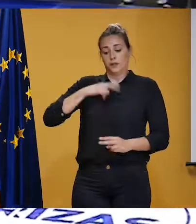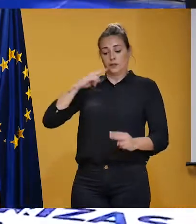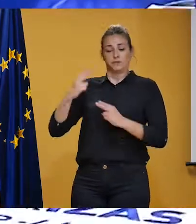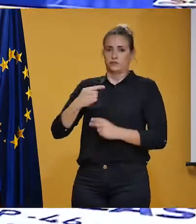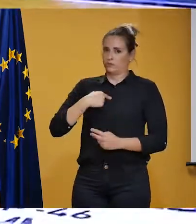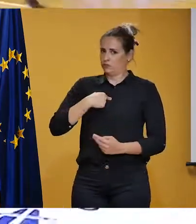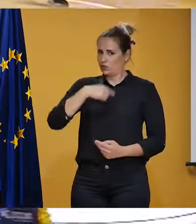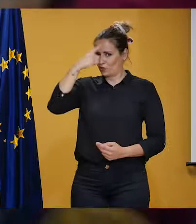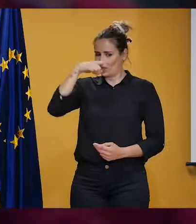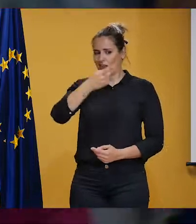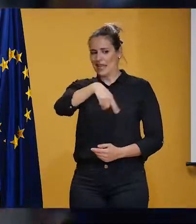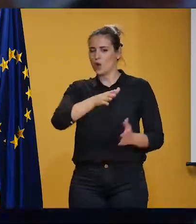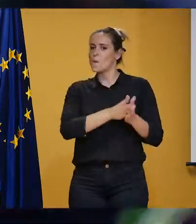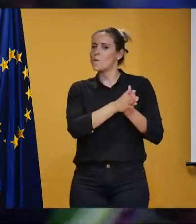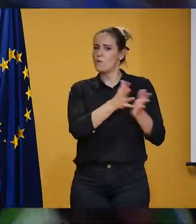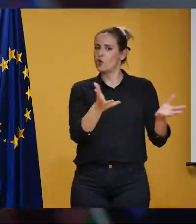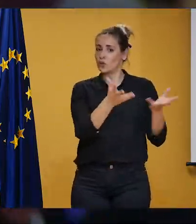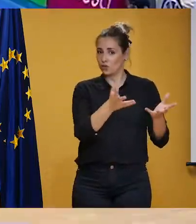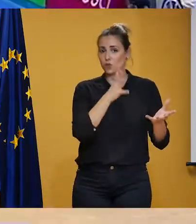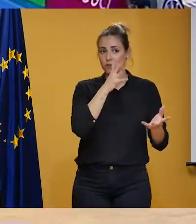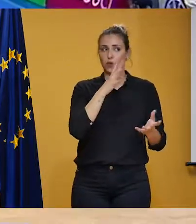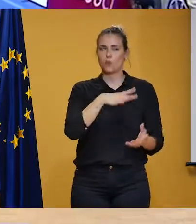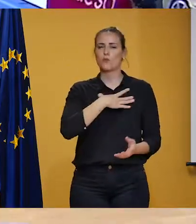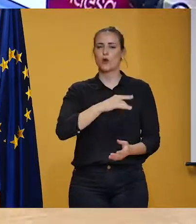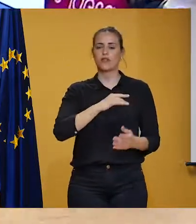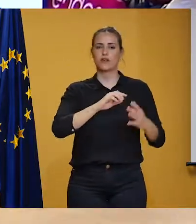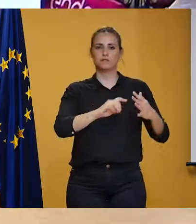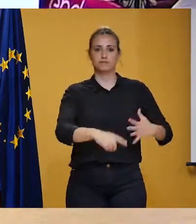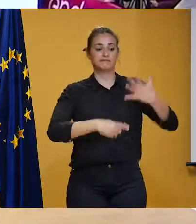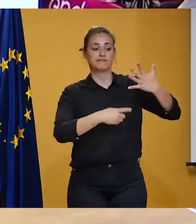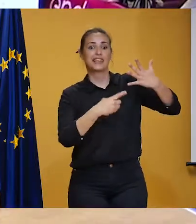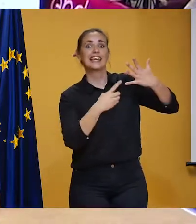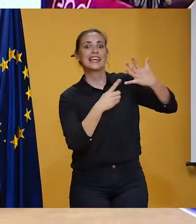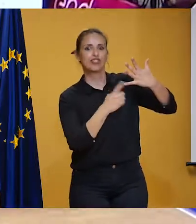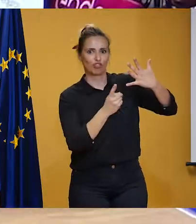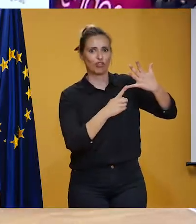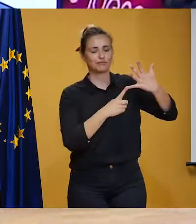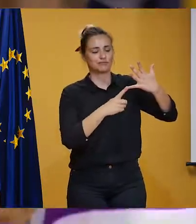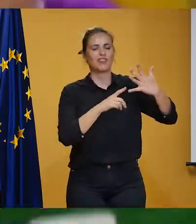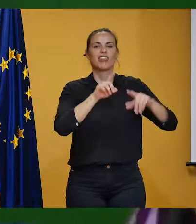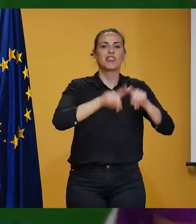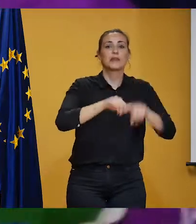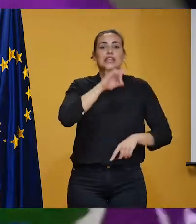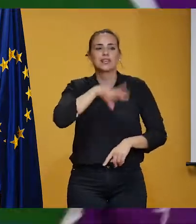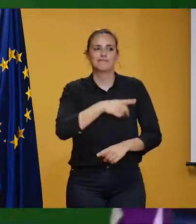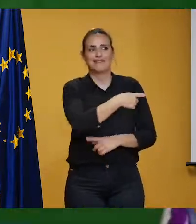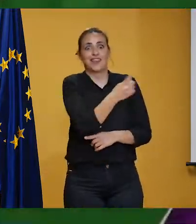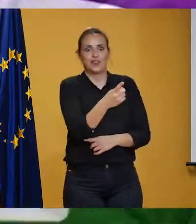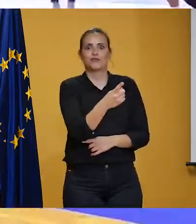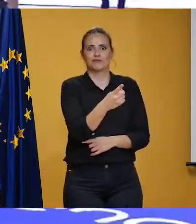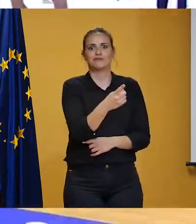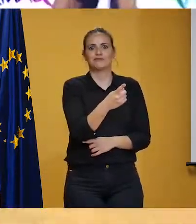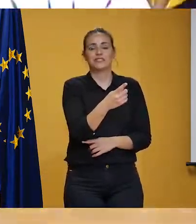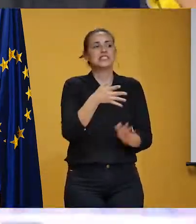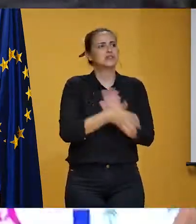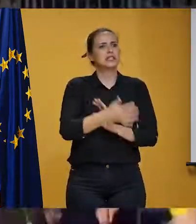Bueno, yo estoy convencido de que ellos van a venir muy motivados porque tienen la opción de certificar la quinta posición. Evidentemente esa